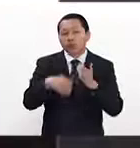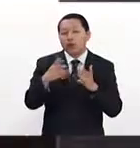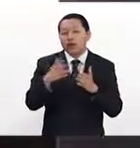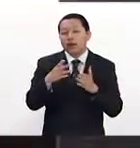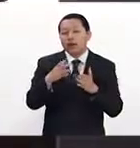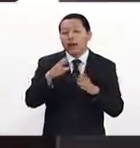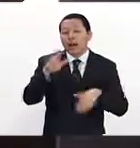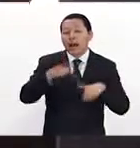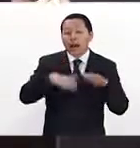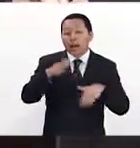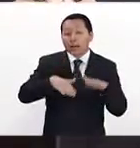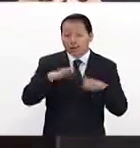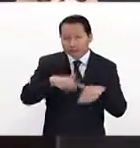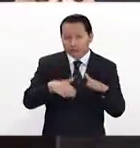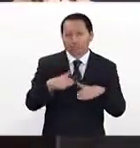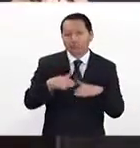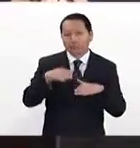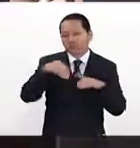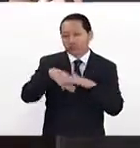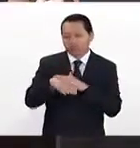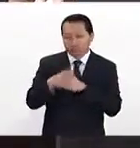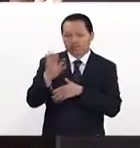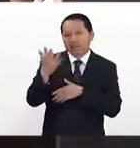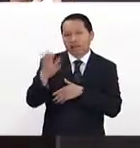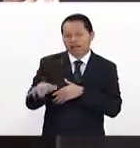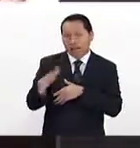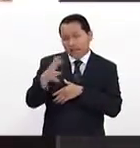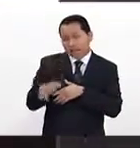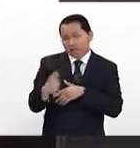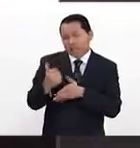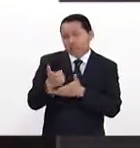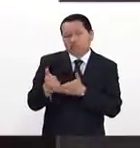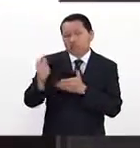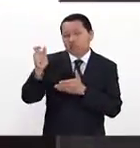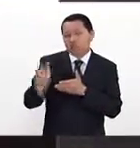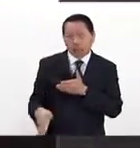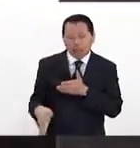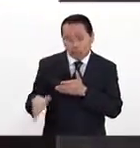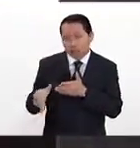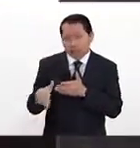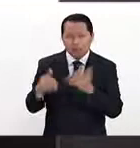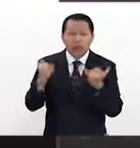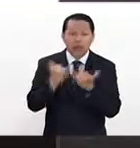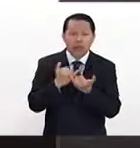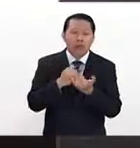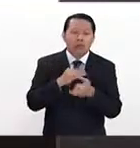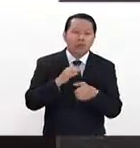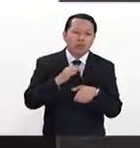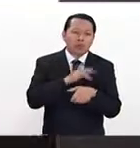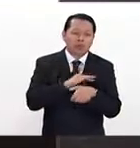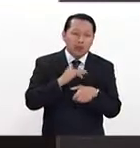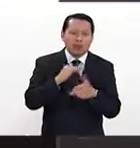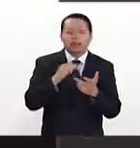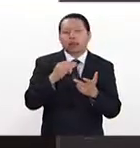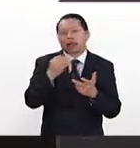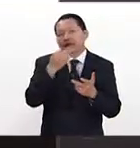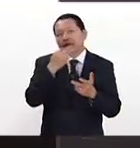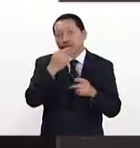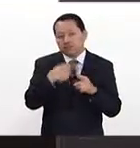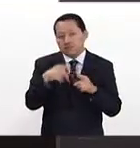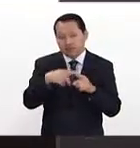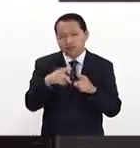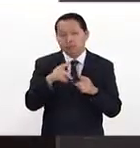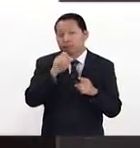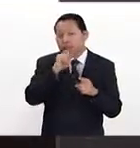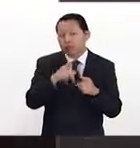una consulta y un combo de medicamentos. Entonces necesitamos claramente tener educación médica